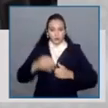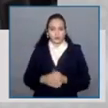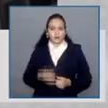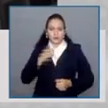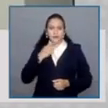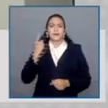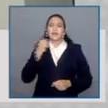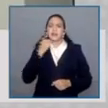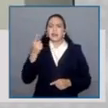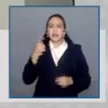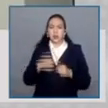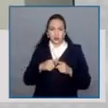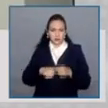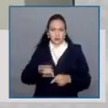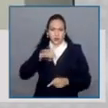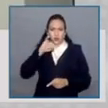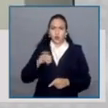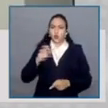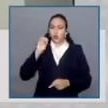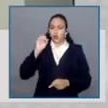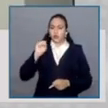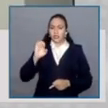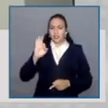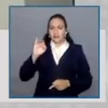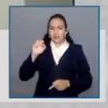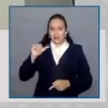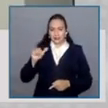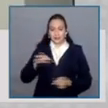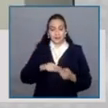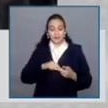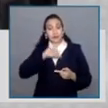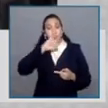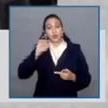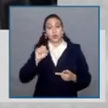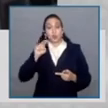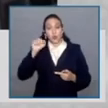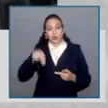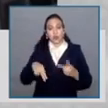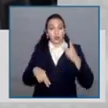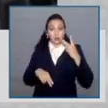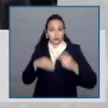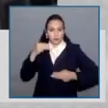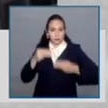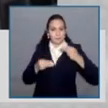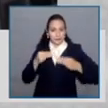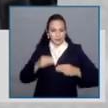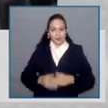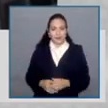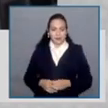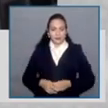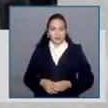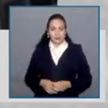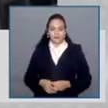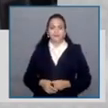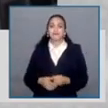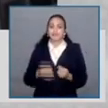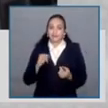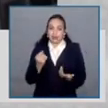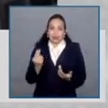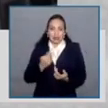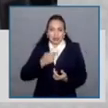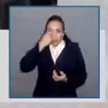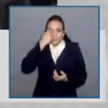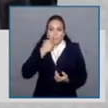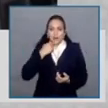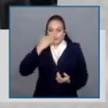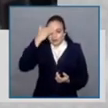Cortés Campos, y Juan Pablo Gómez Fierro, magistrado de Circuito. Efectivamente, un tramo es de suerte, pero el Comité de Evaluación no